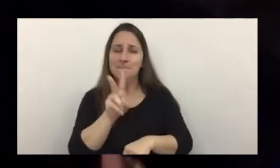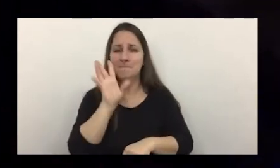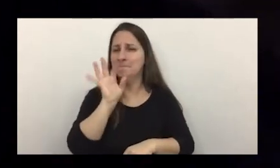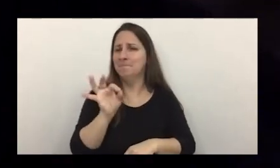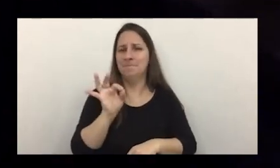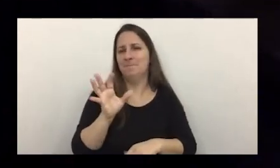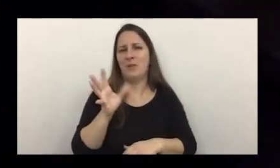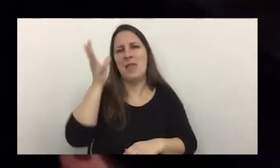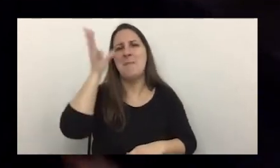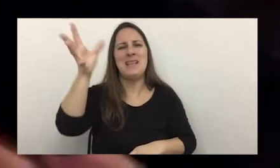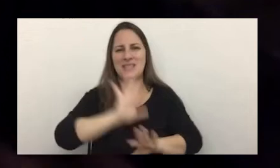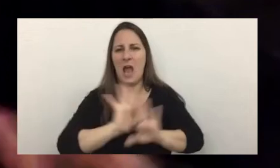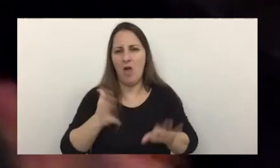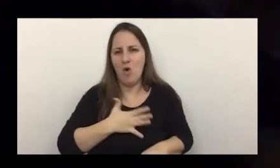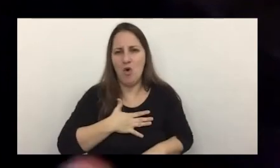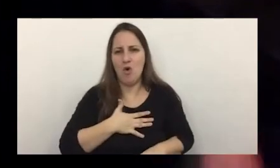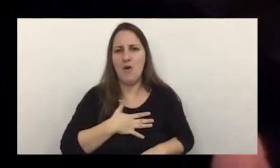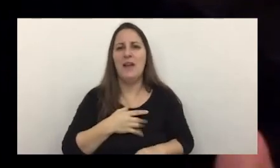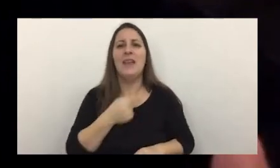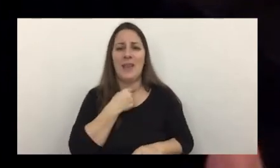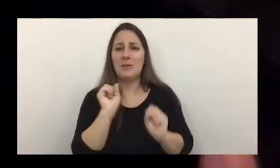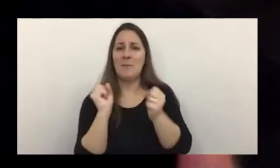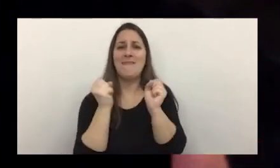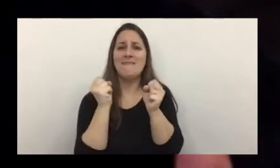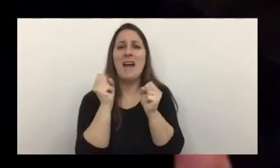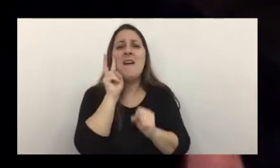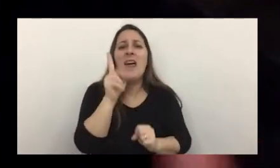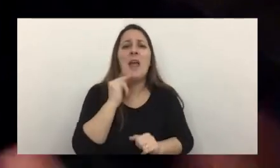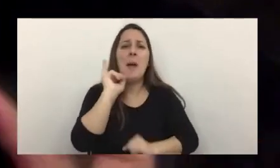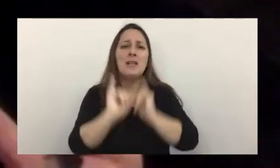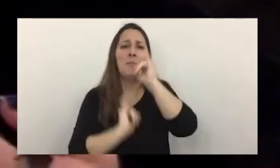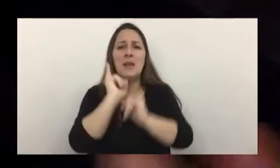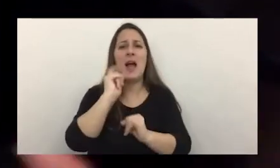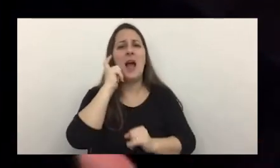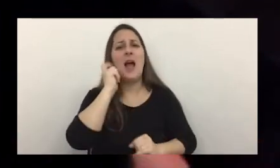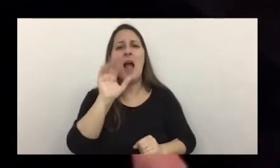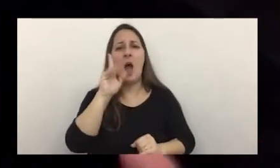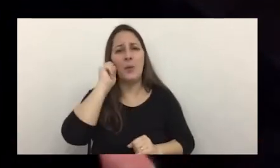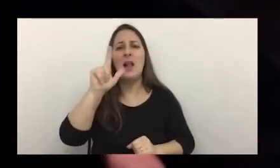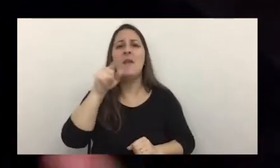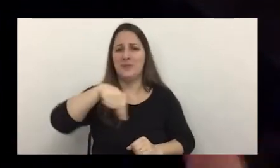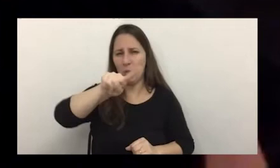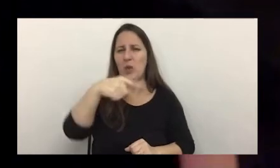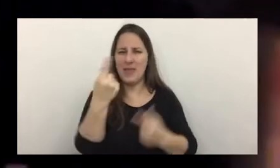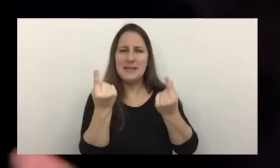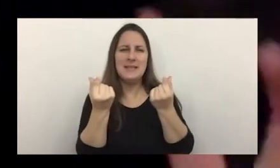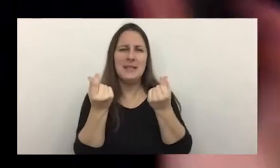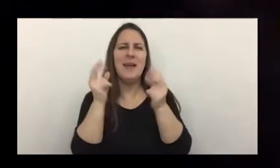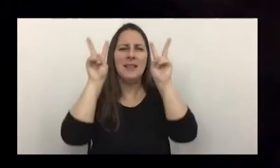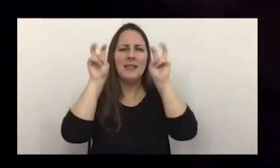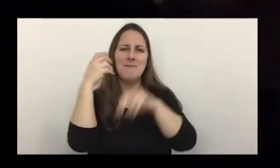sería un exceso de mi parte y estoy ansiosa también por escuchar a Gabriel y creo que a ustedes les va a servir